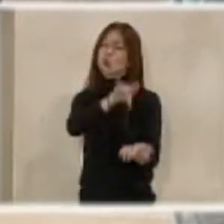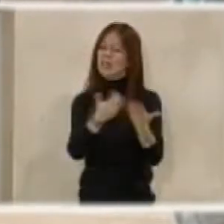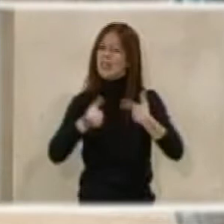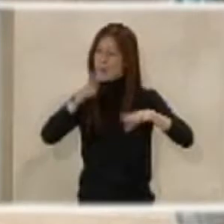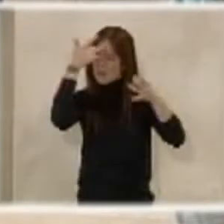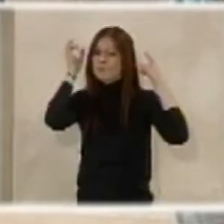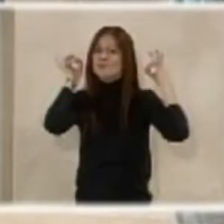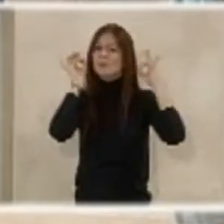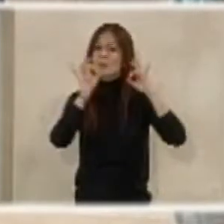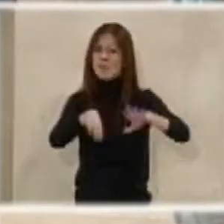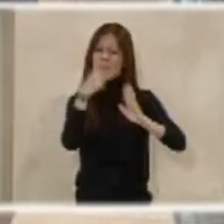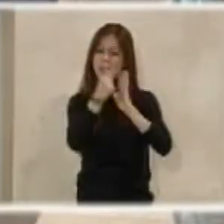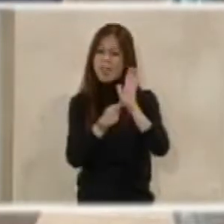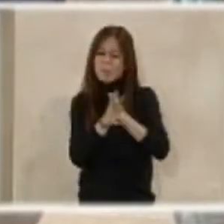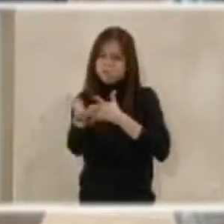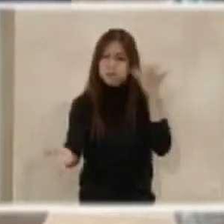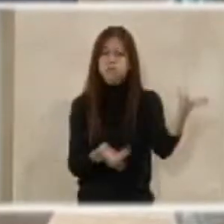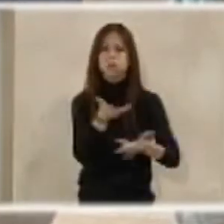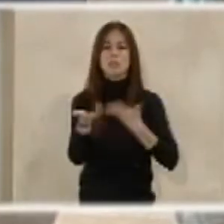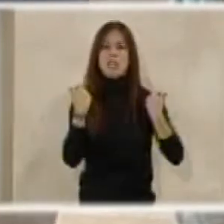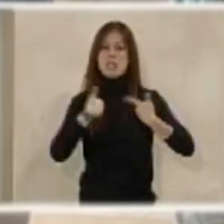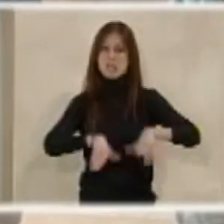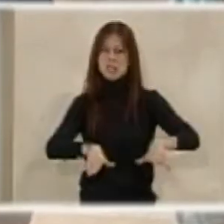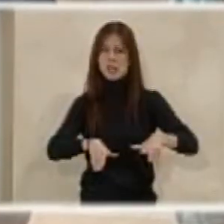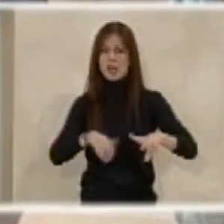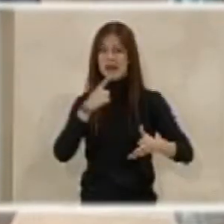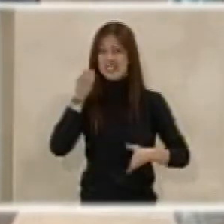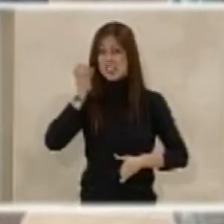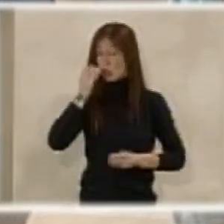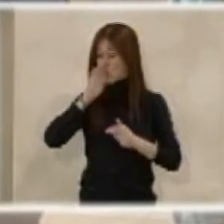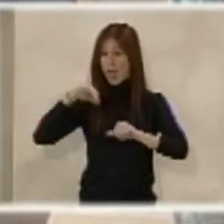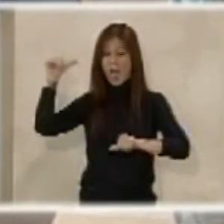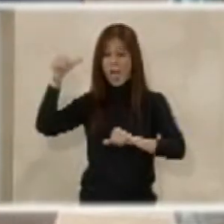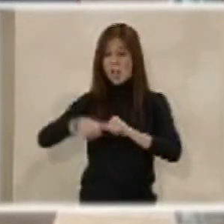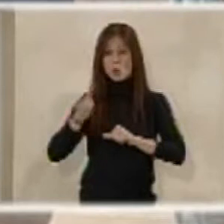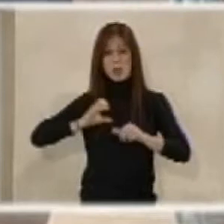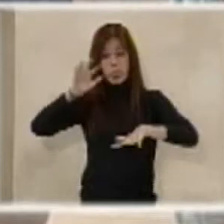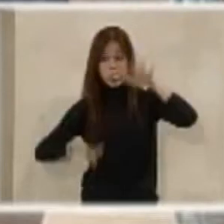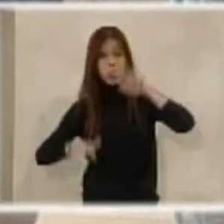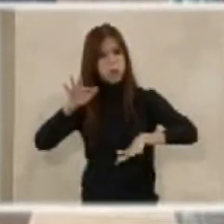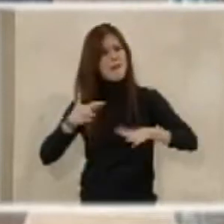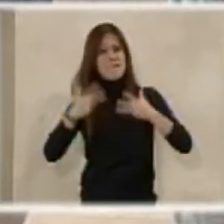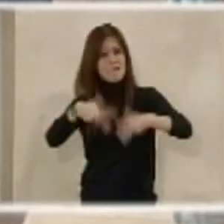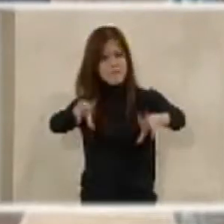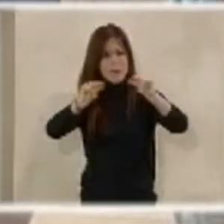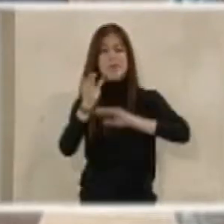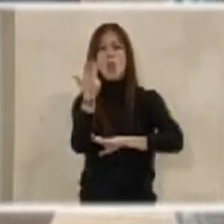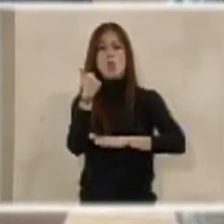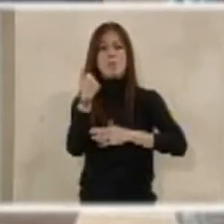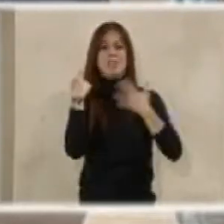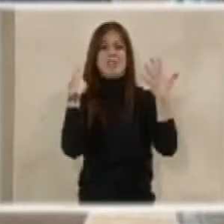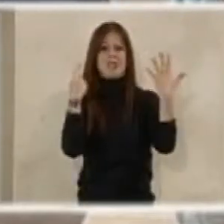todas, darle un impulso a estas medidas. Hay que acabar con un agravio histórico. En el 2006 se negoció con las